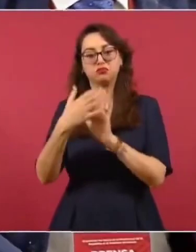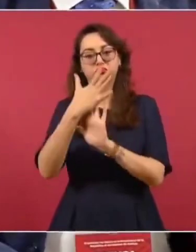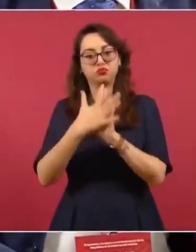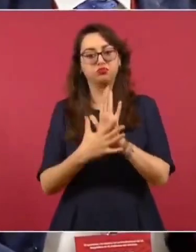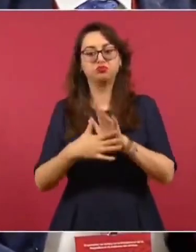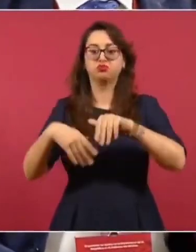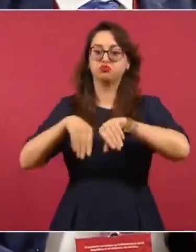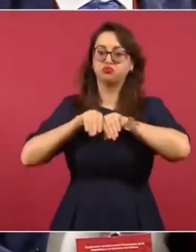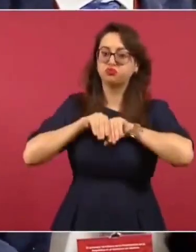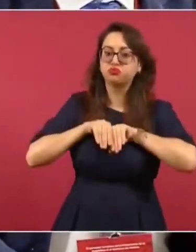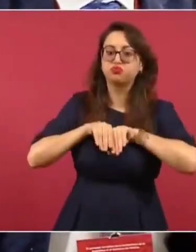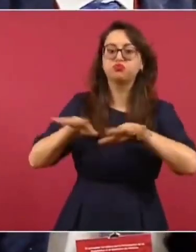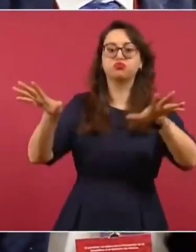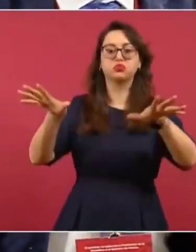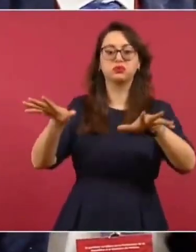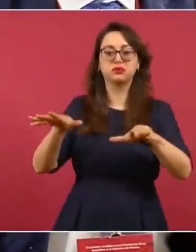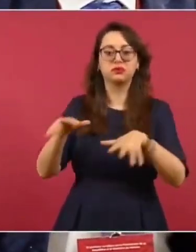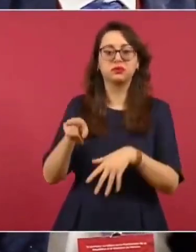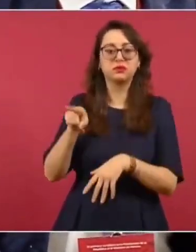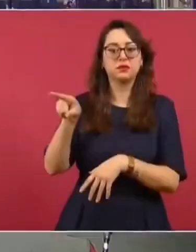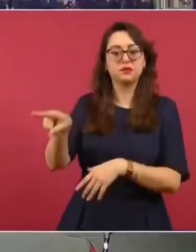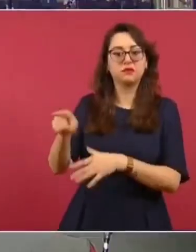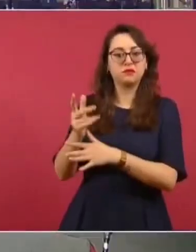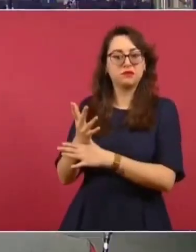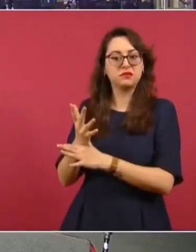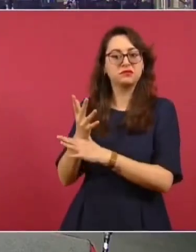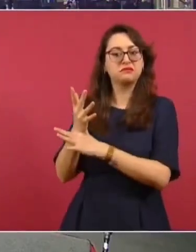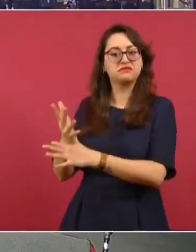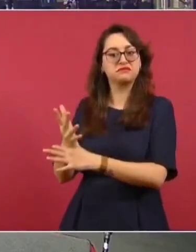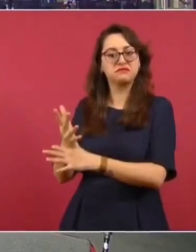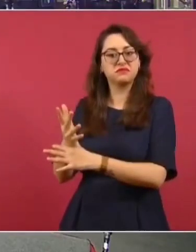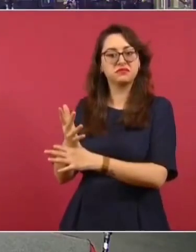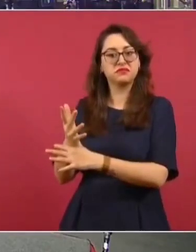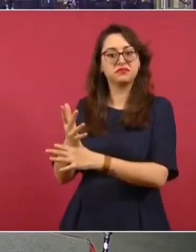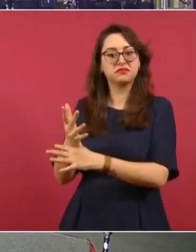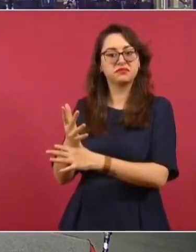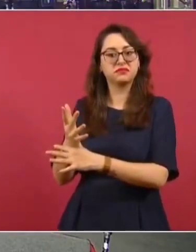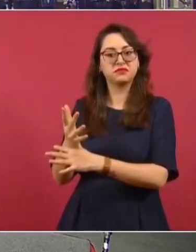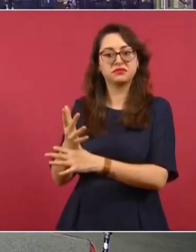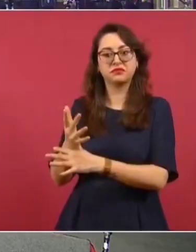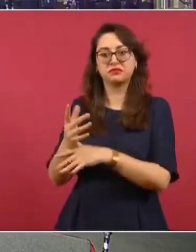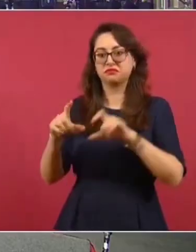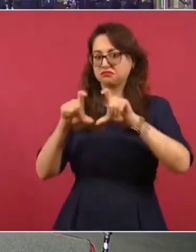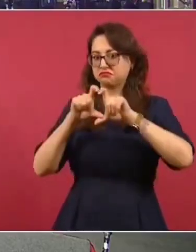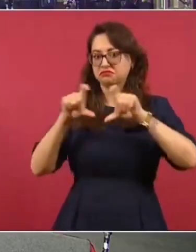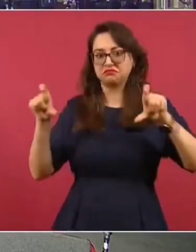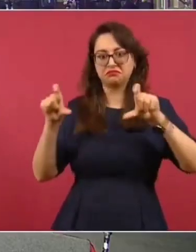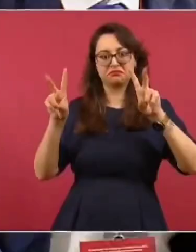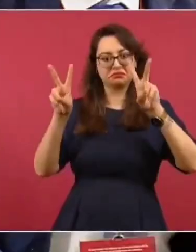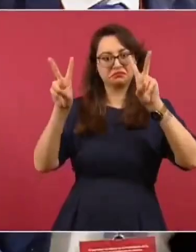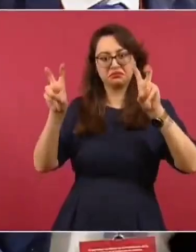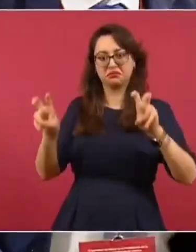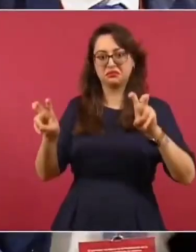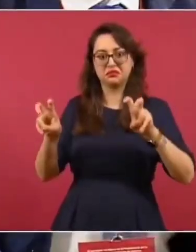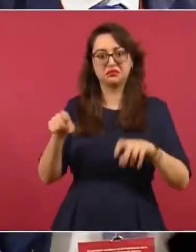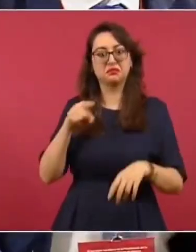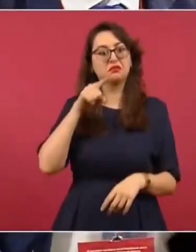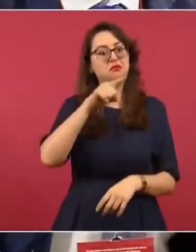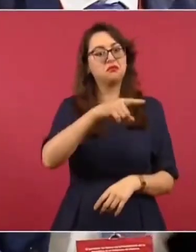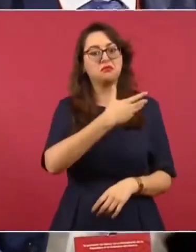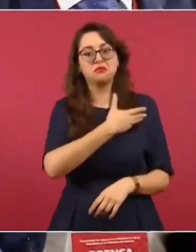allá en ese estado de la República Mexicana, insiste en su primer párrafo de su primera plana que hubo un